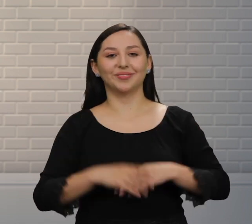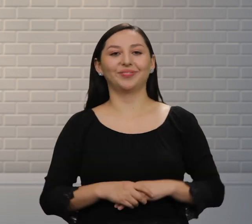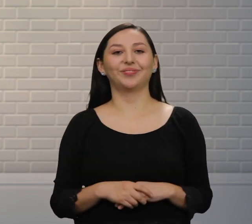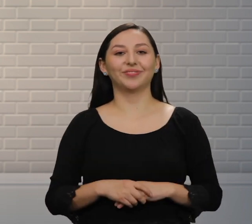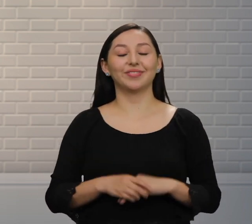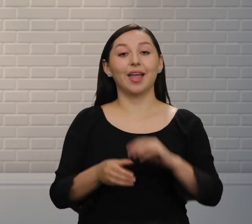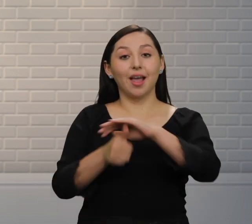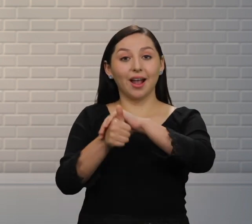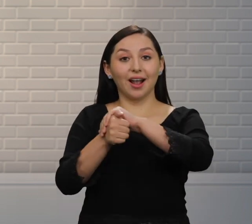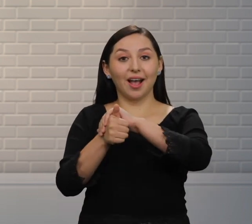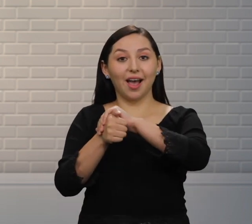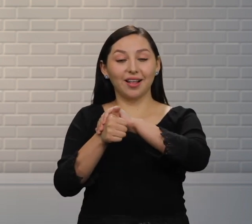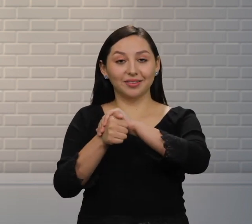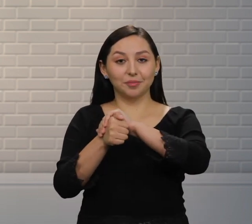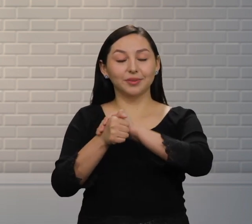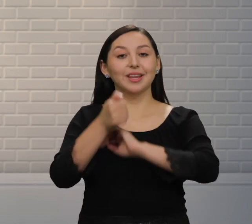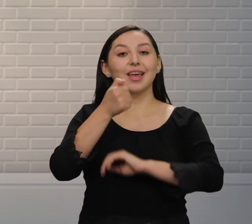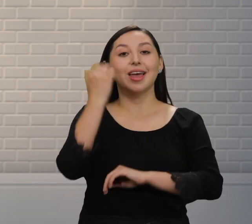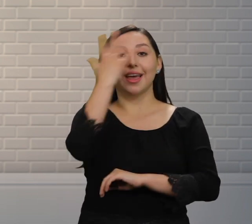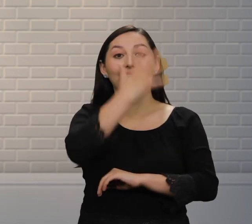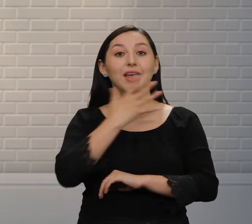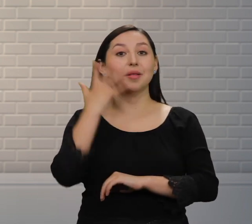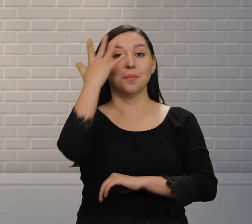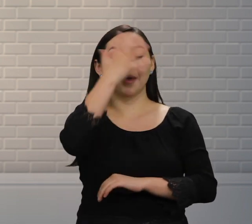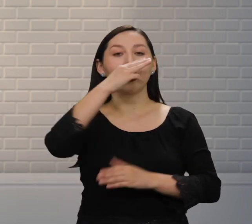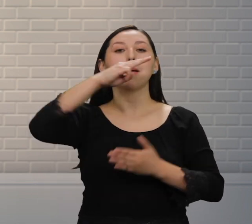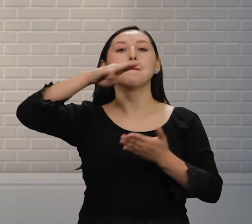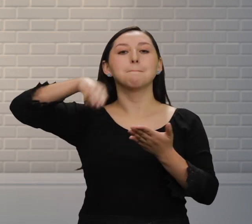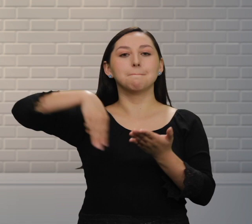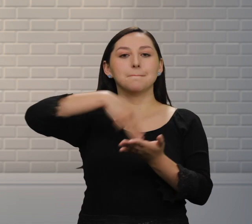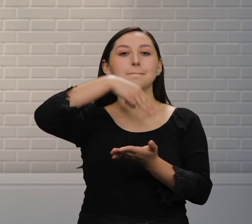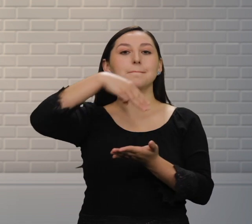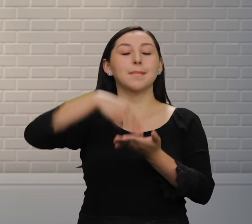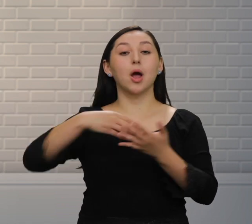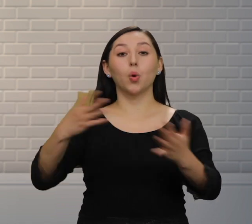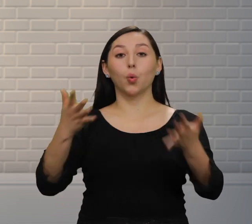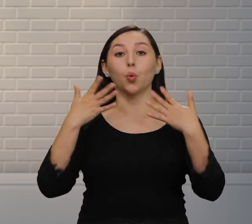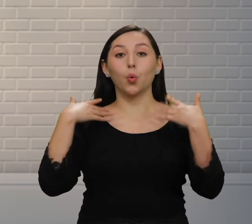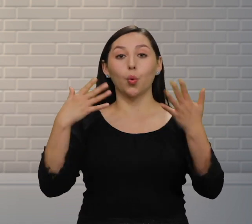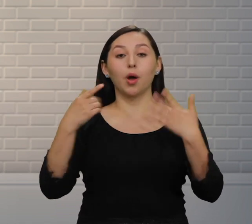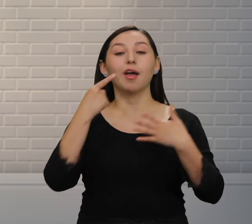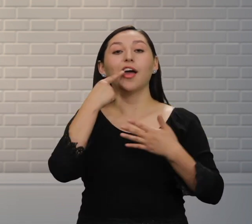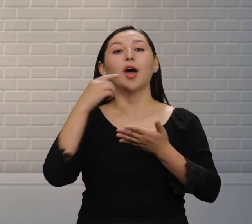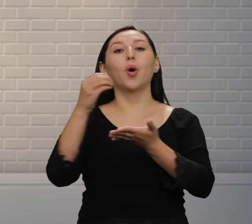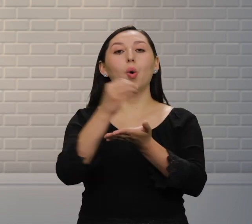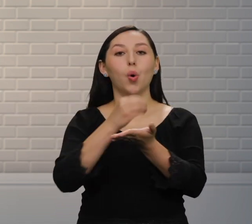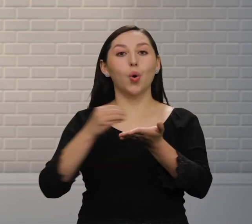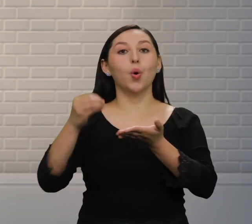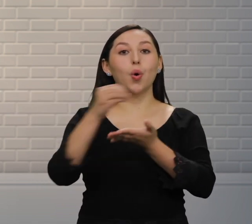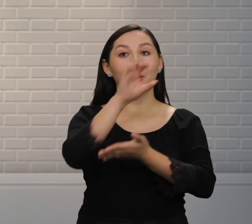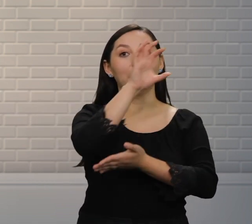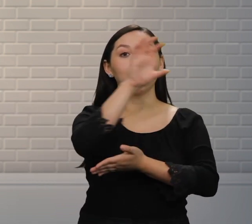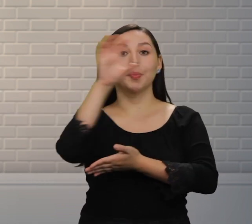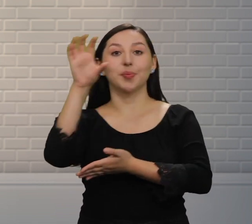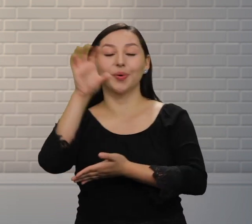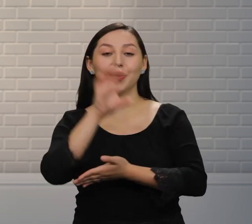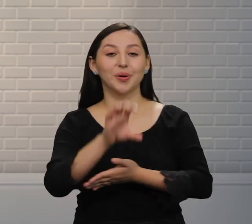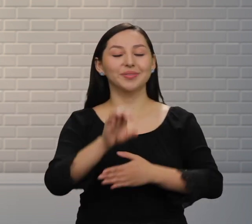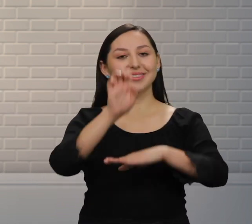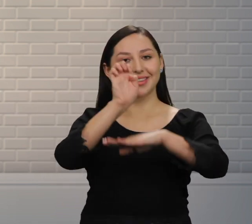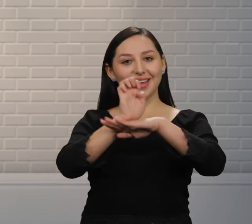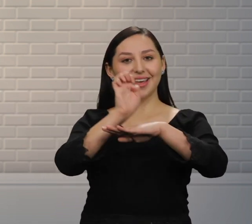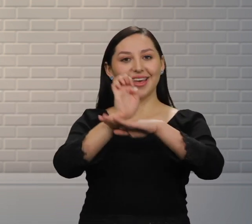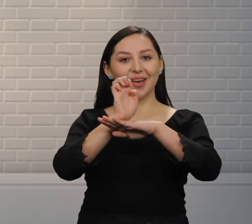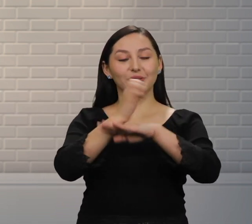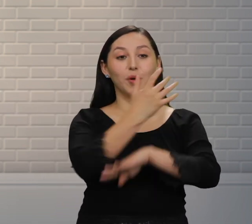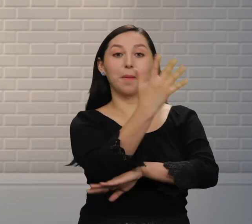provincias de Galápagos, Esmeraldas, Manaví, Guayas y El Oro Ahora,